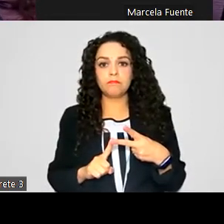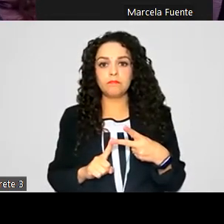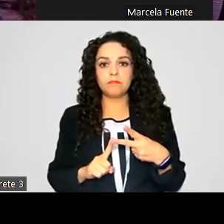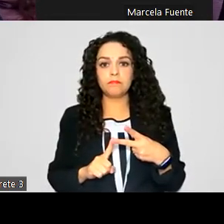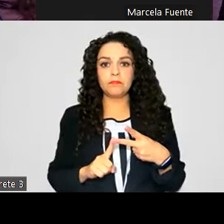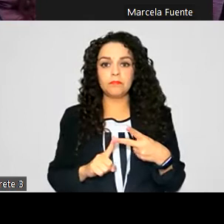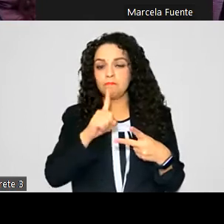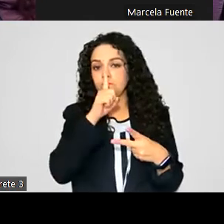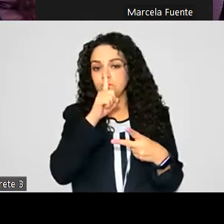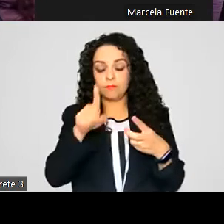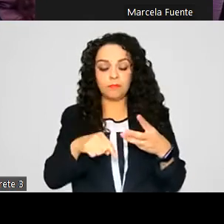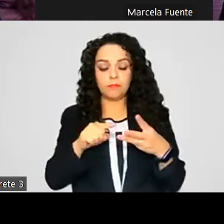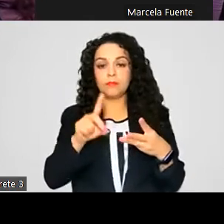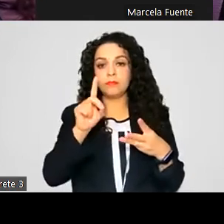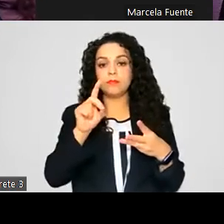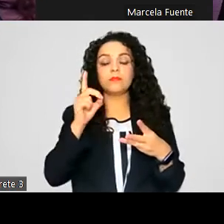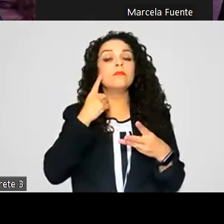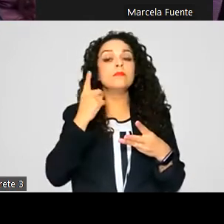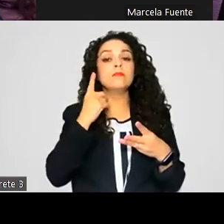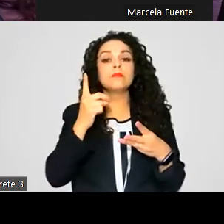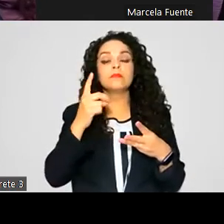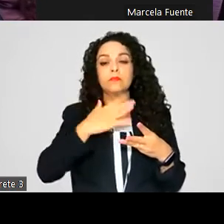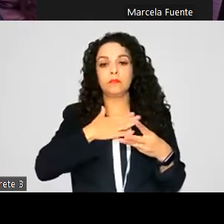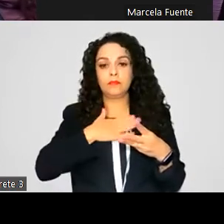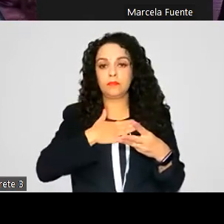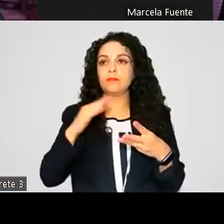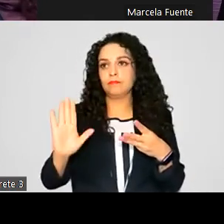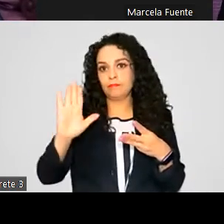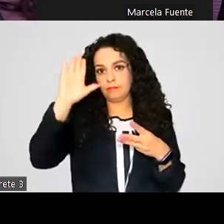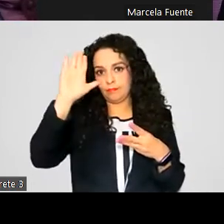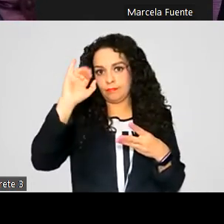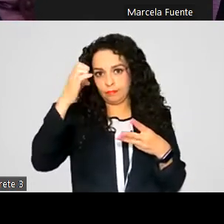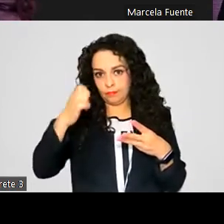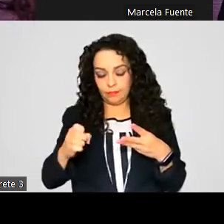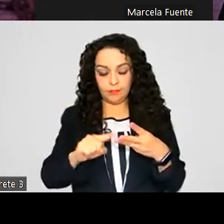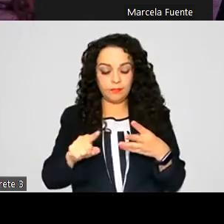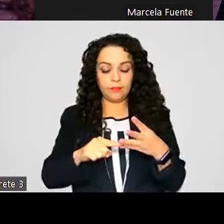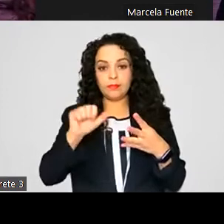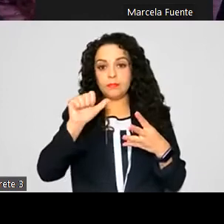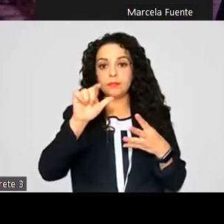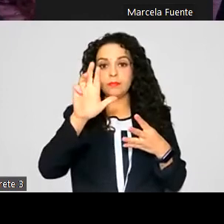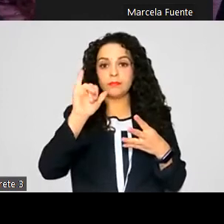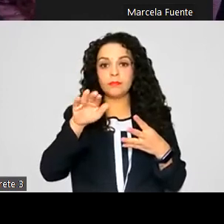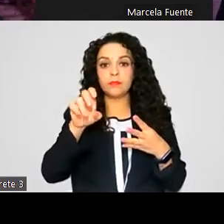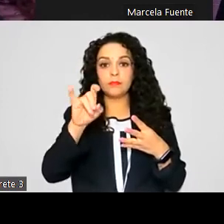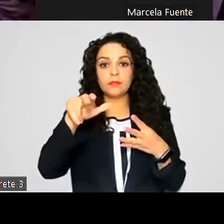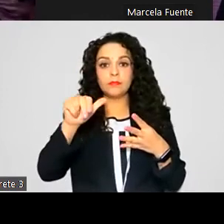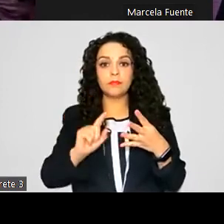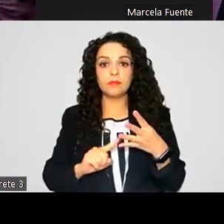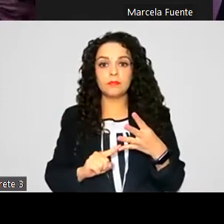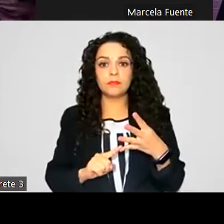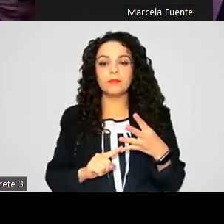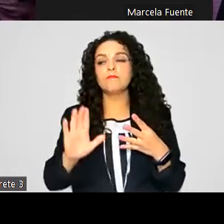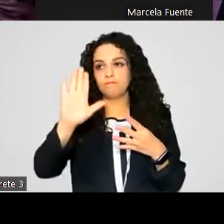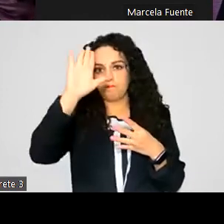Diputada Gabriela Quiroganquiano, la de La Voz, presente. Diputada Alicia Medina Hernández. Alicia Medina